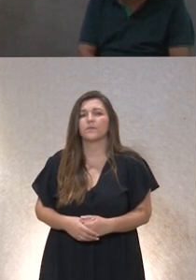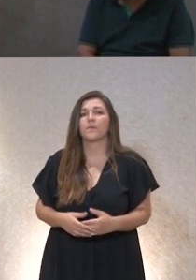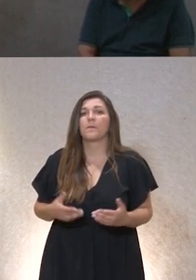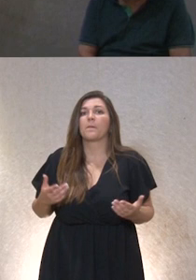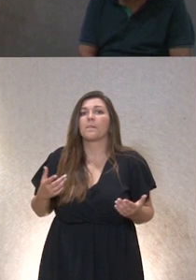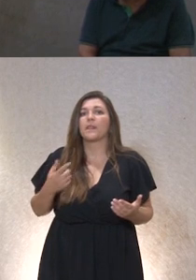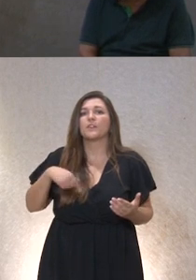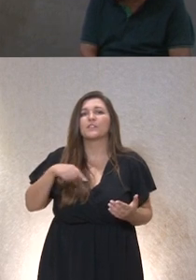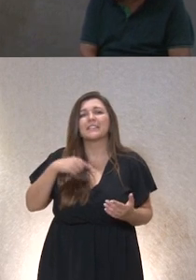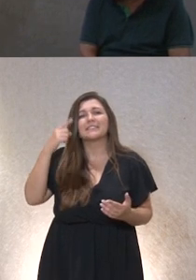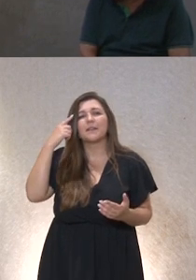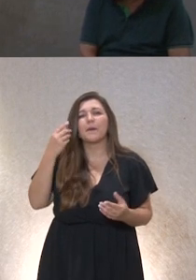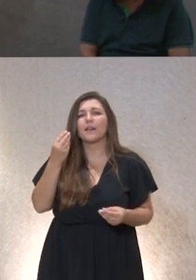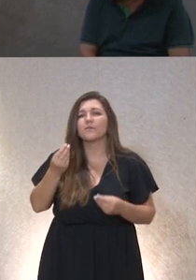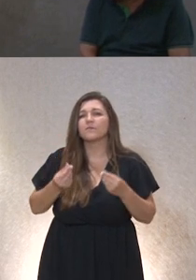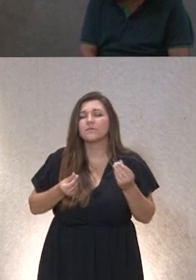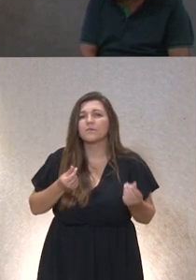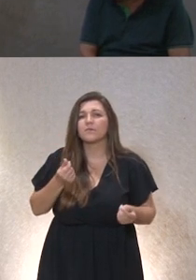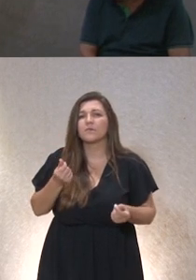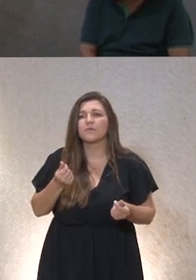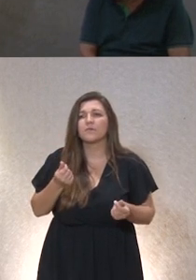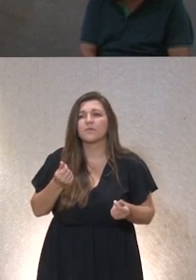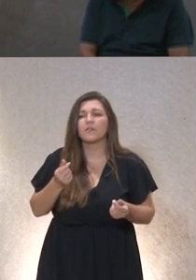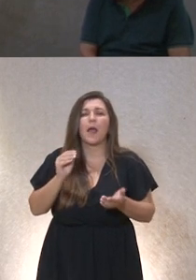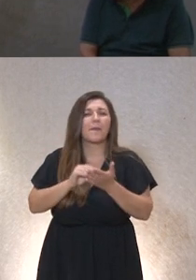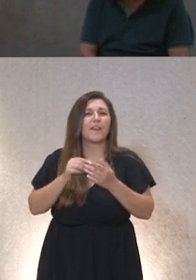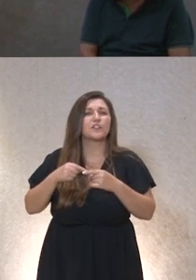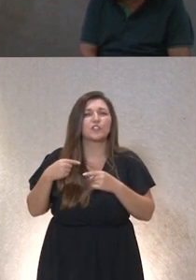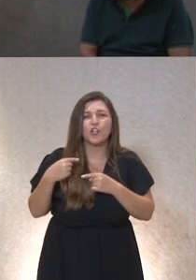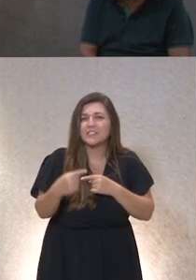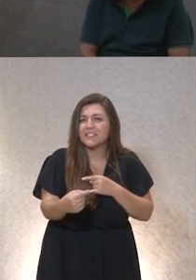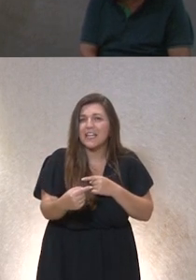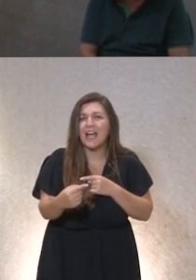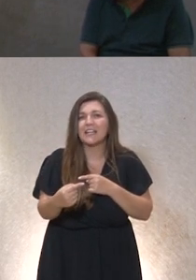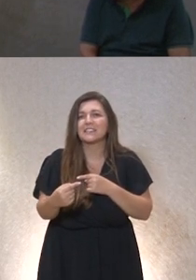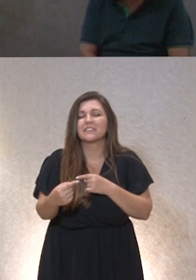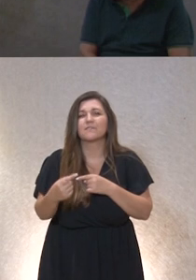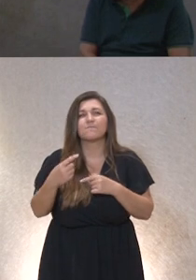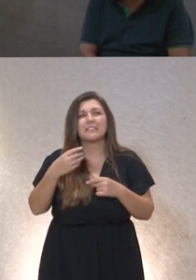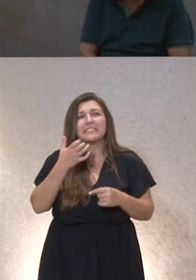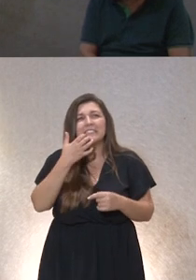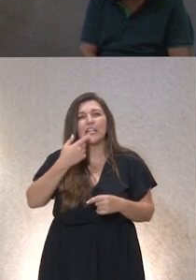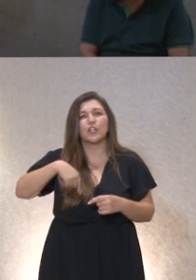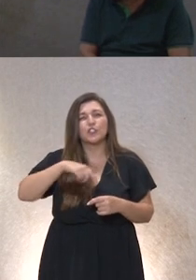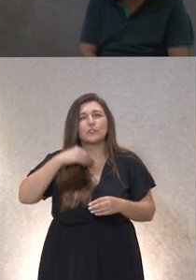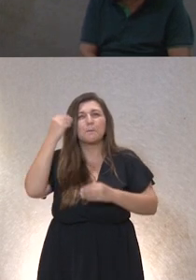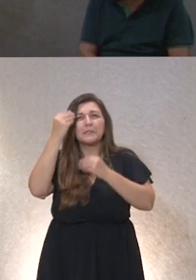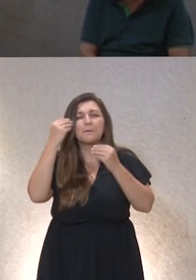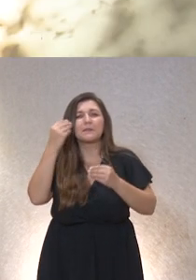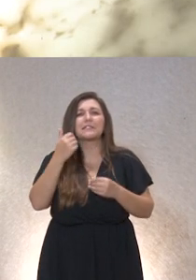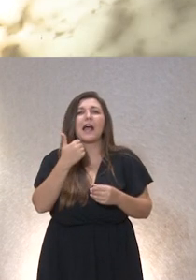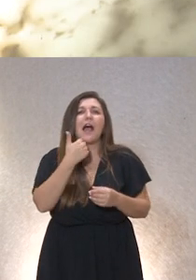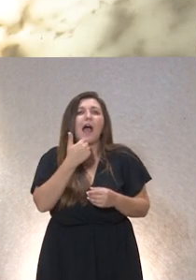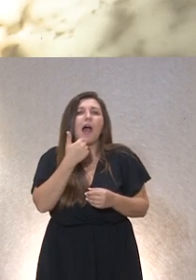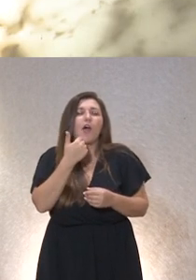percibir esas restricciones puede que en algún momento en el día a día si uno no se ha parado a reflexionar ni siquiera se perciban algunas de estas cosas